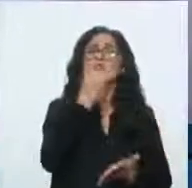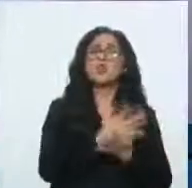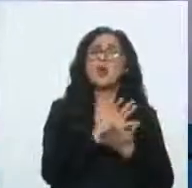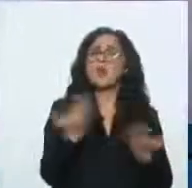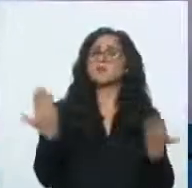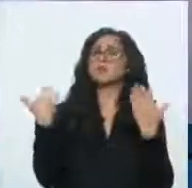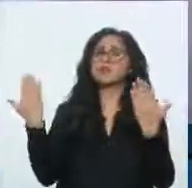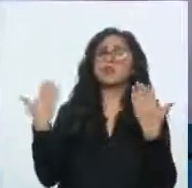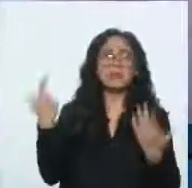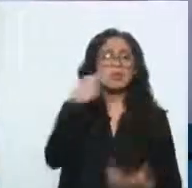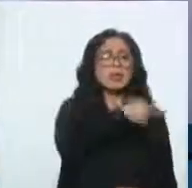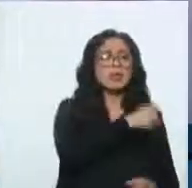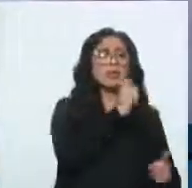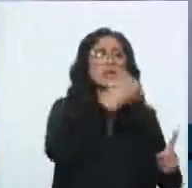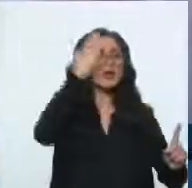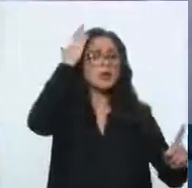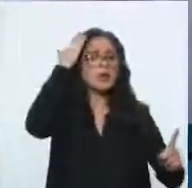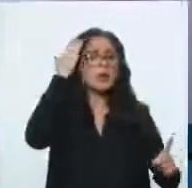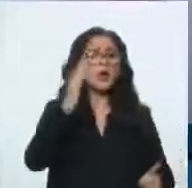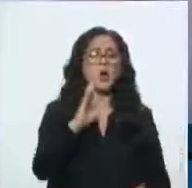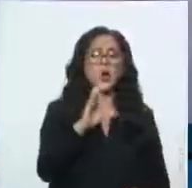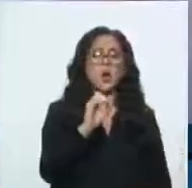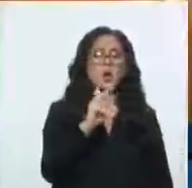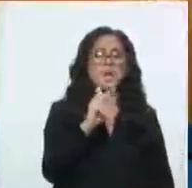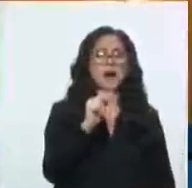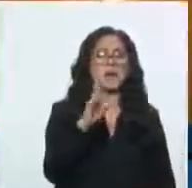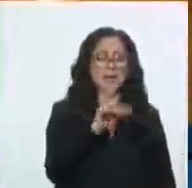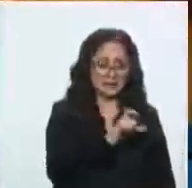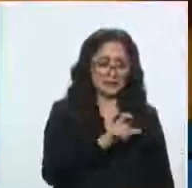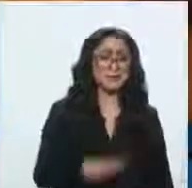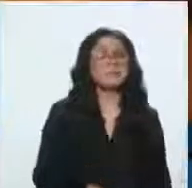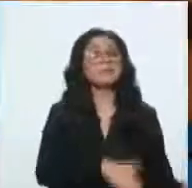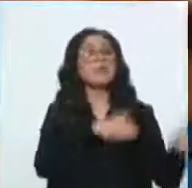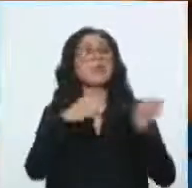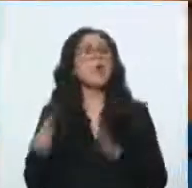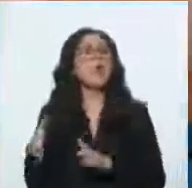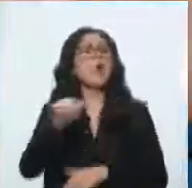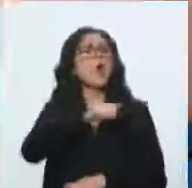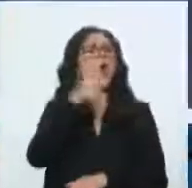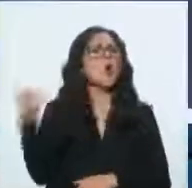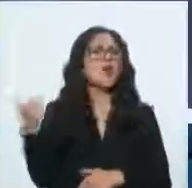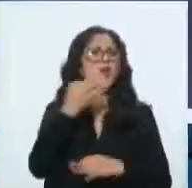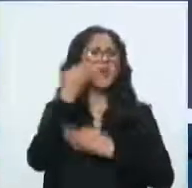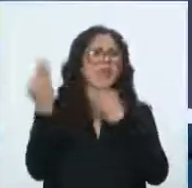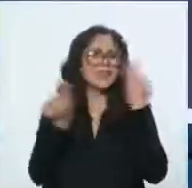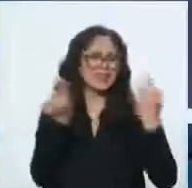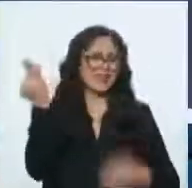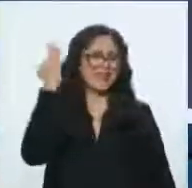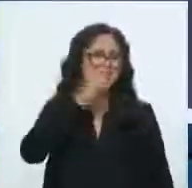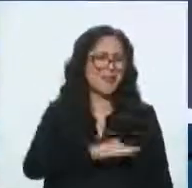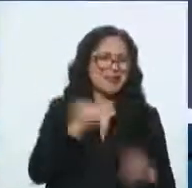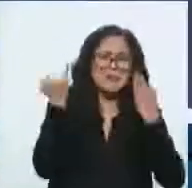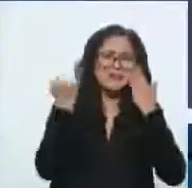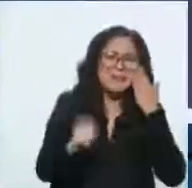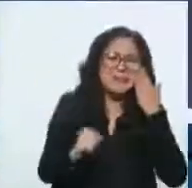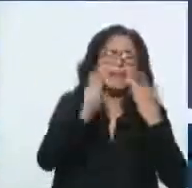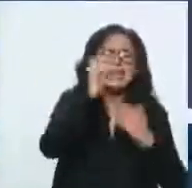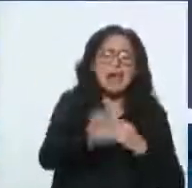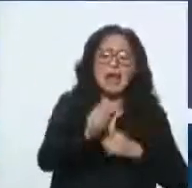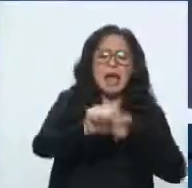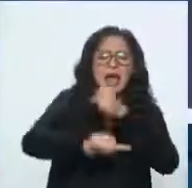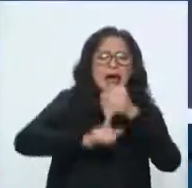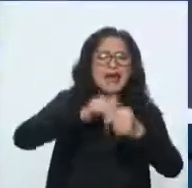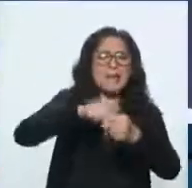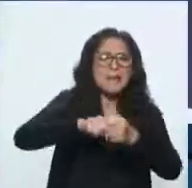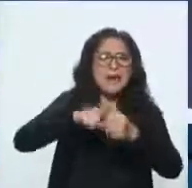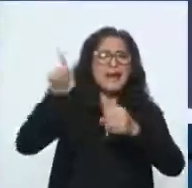vocero de la Coparmex. Otra noticia falsa fue, también burda, me parece, Alberto, sobre los animales de compañía, sobre